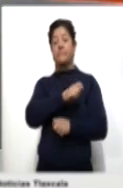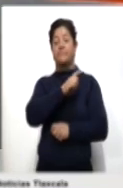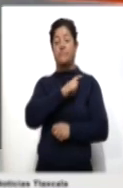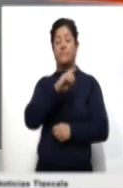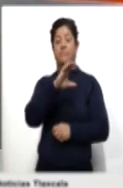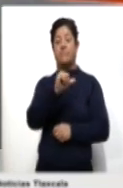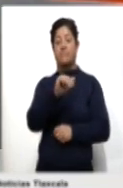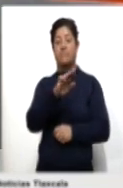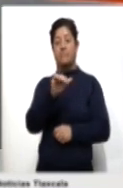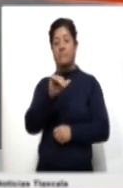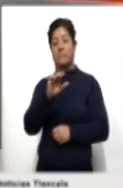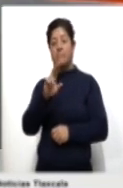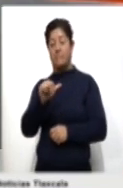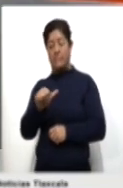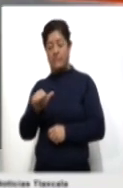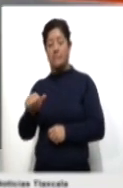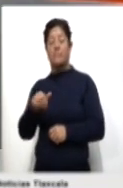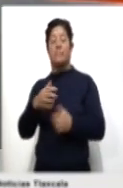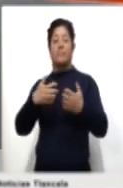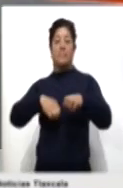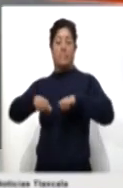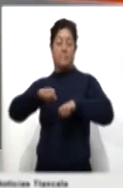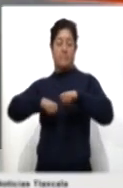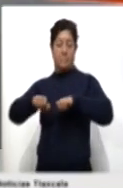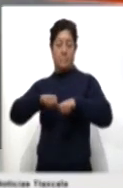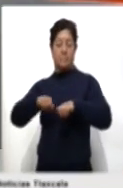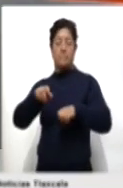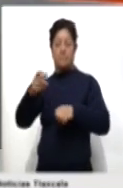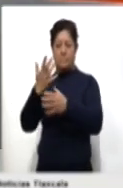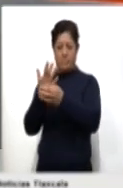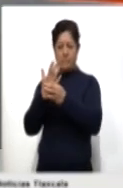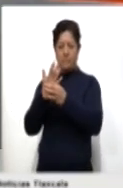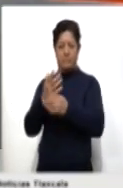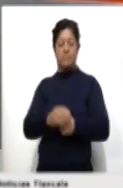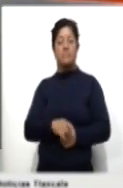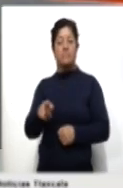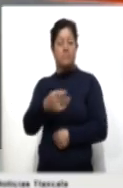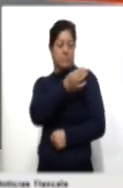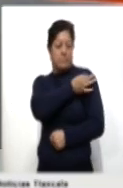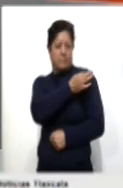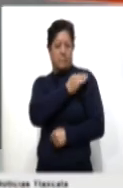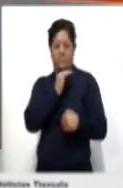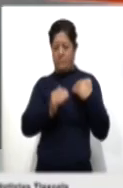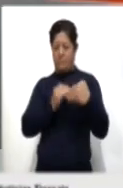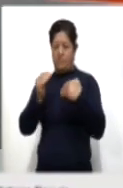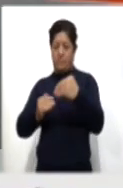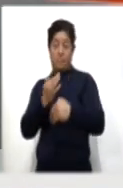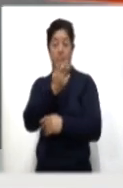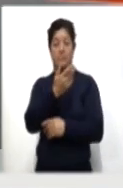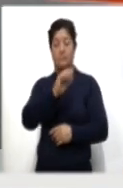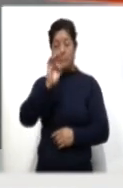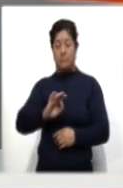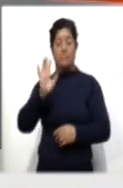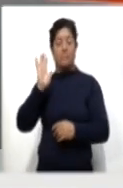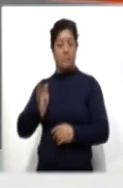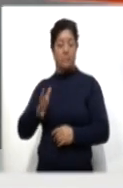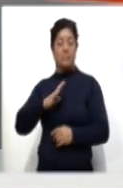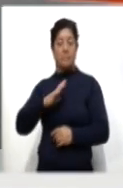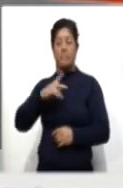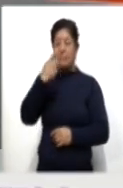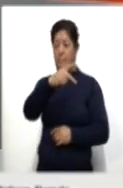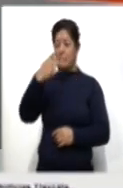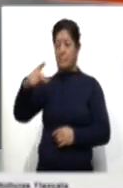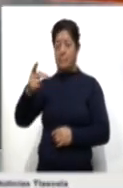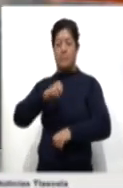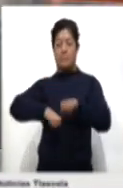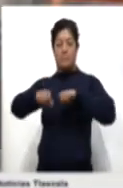Transformación en Tlaxcala dio a conocer que el proceso de vacunación ante COVID-19 registra un avance del 50% entre sus agremiados.